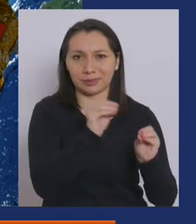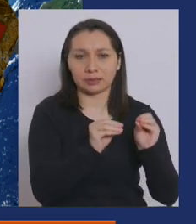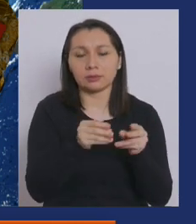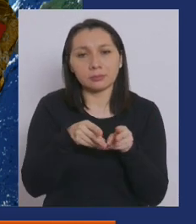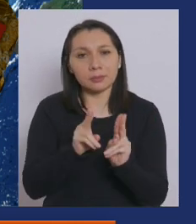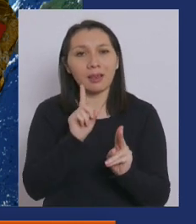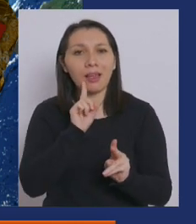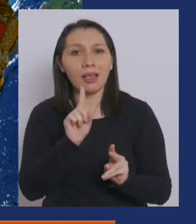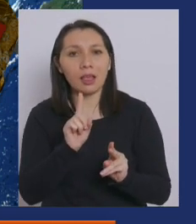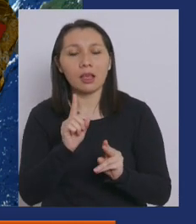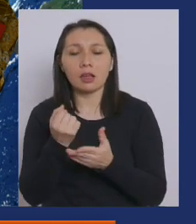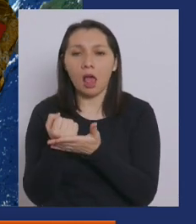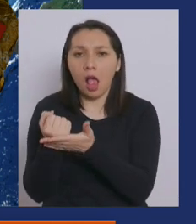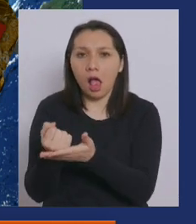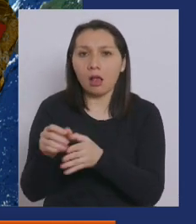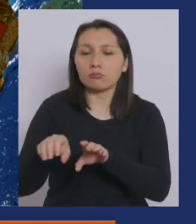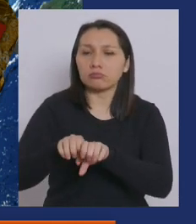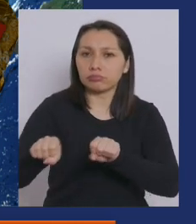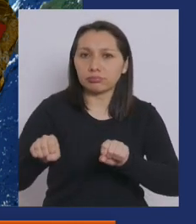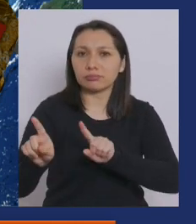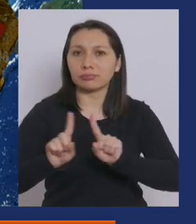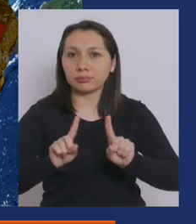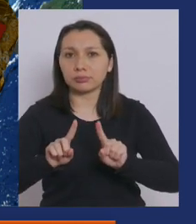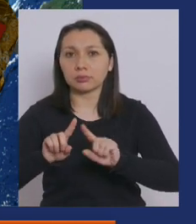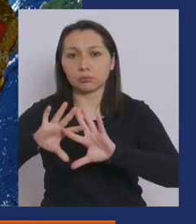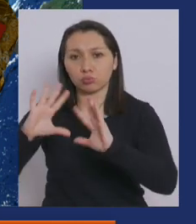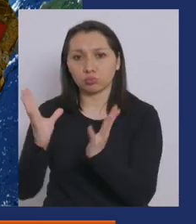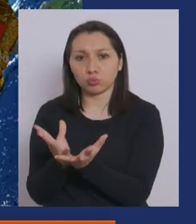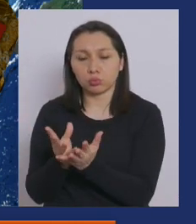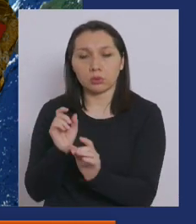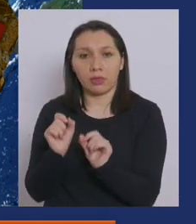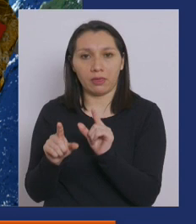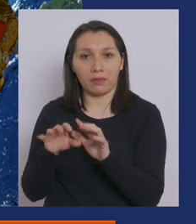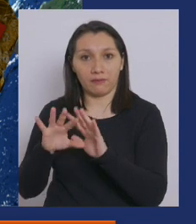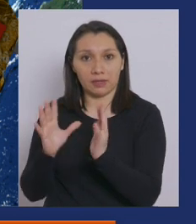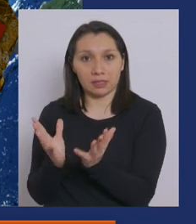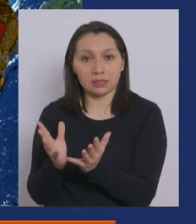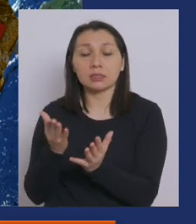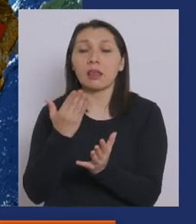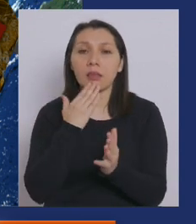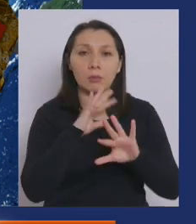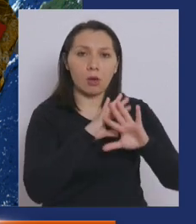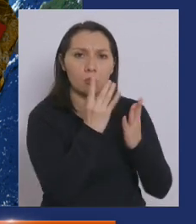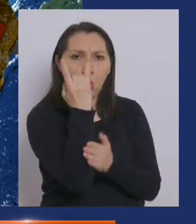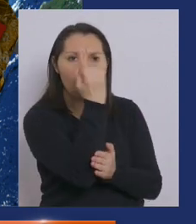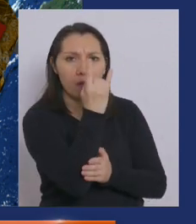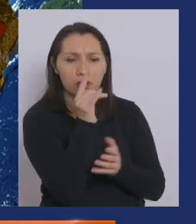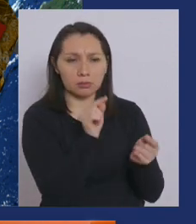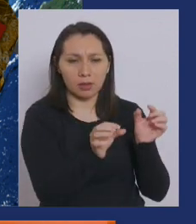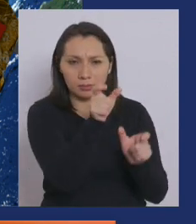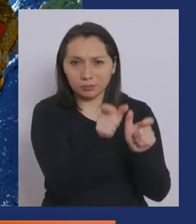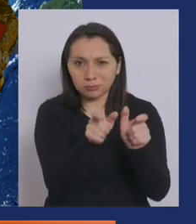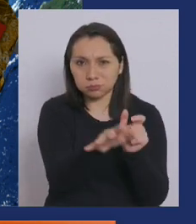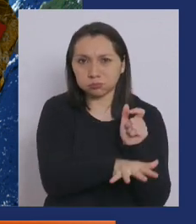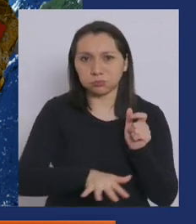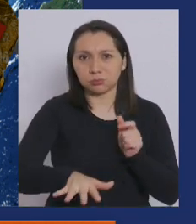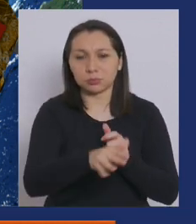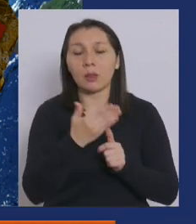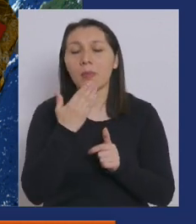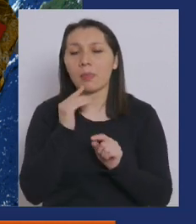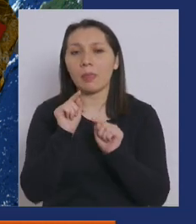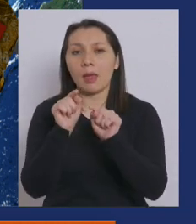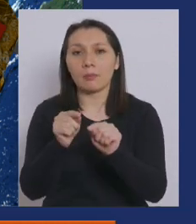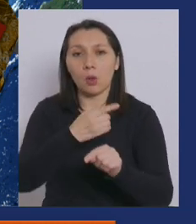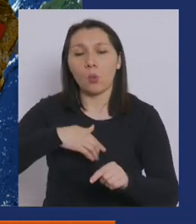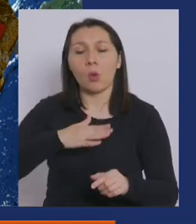participación y coordinación del mundo de la defensa, pero también del mundo académico y del mundo de